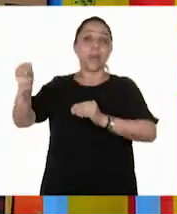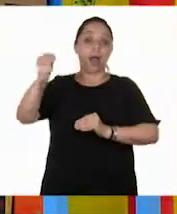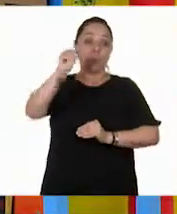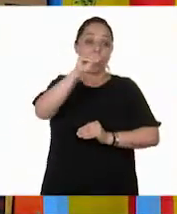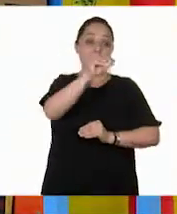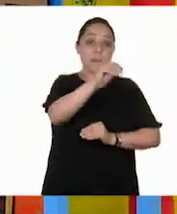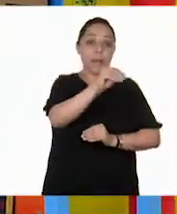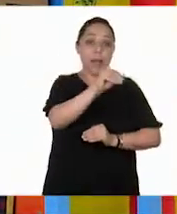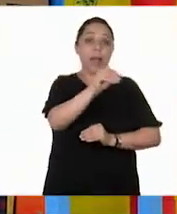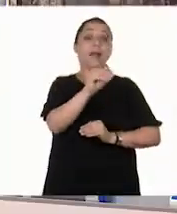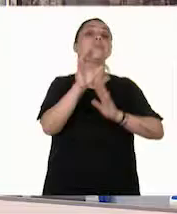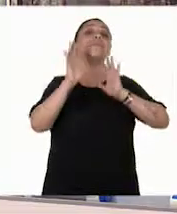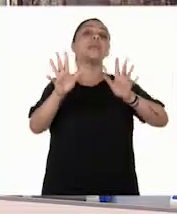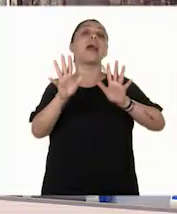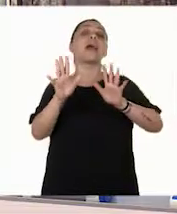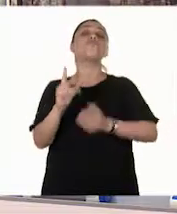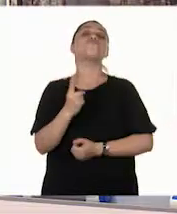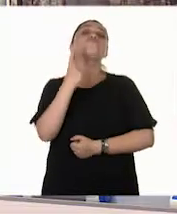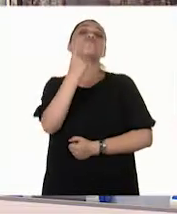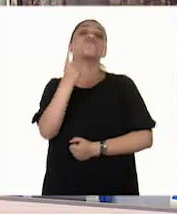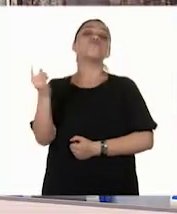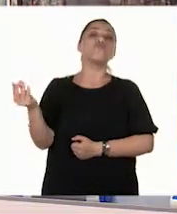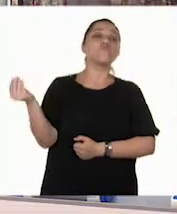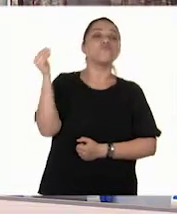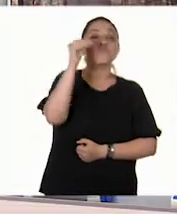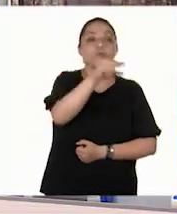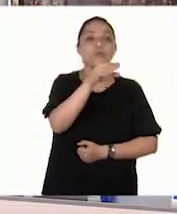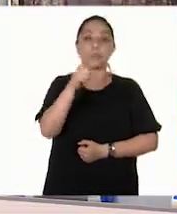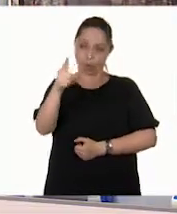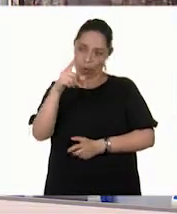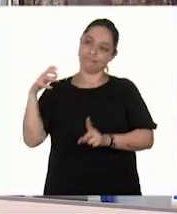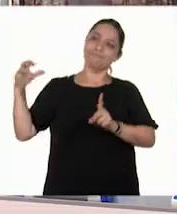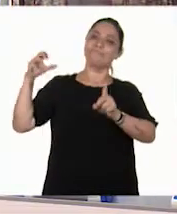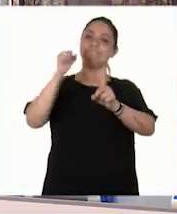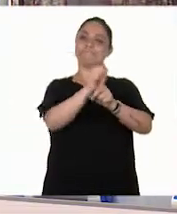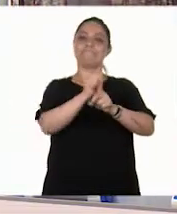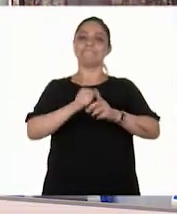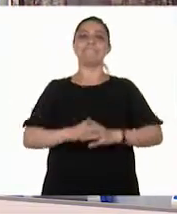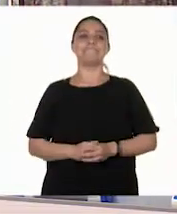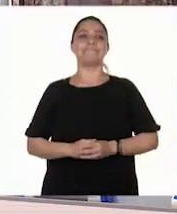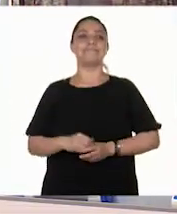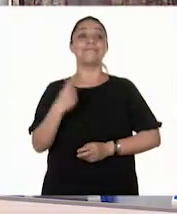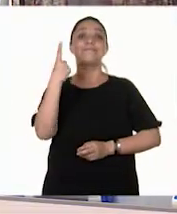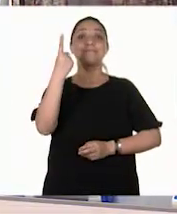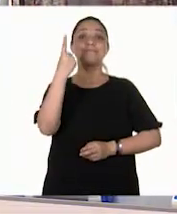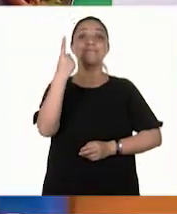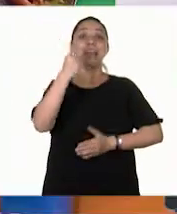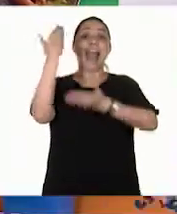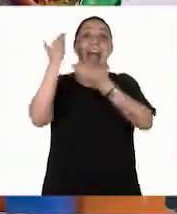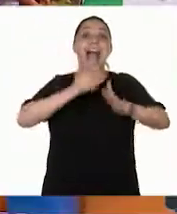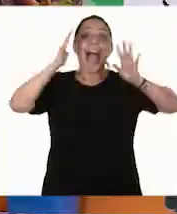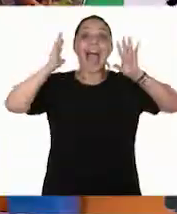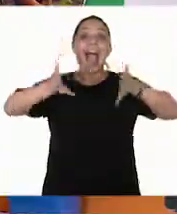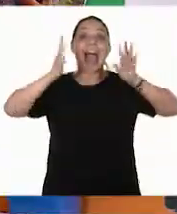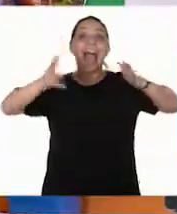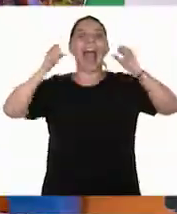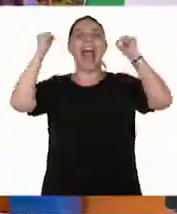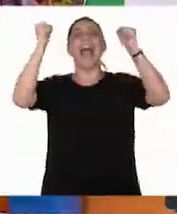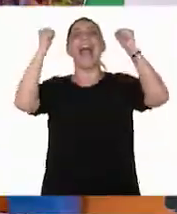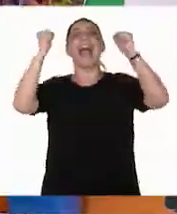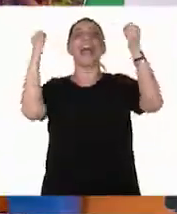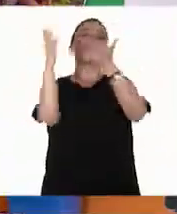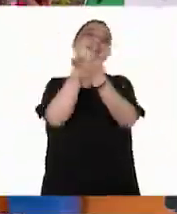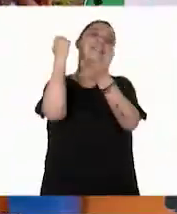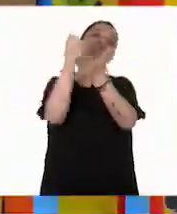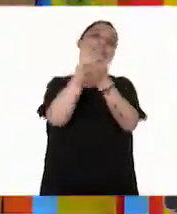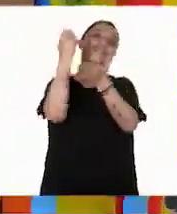bien, les voy a regalar una casilla. ¿Puedes avanzar una? ¿Qué tal? Bueno, casilla y llegamos a la meta. ¡Lo logramos!